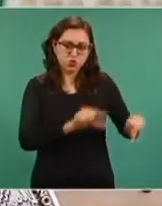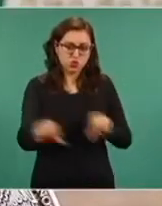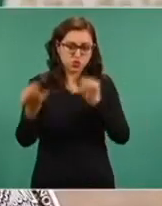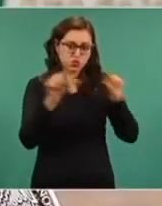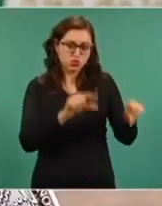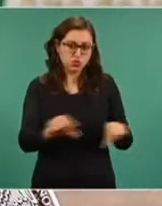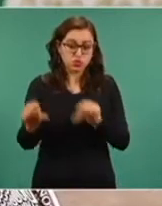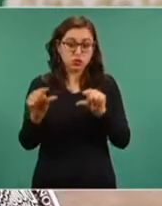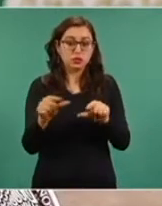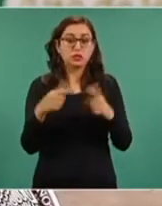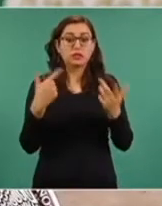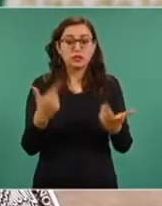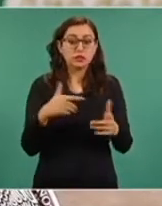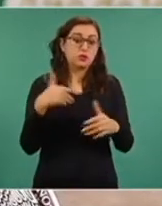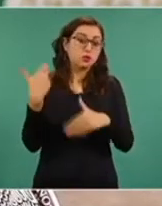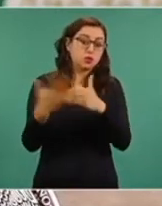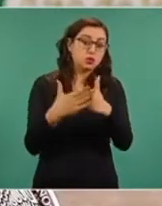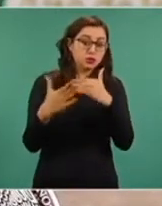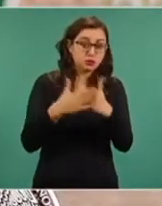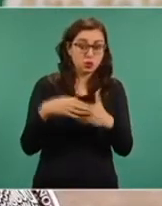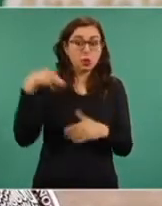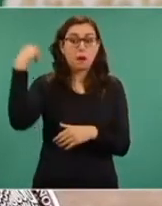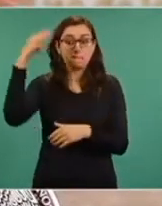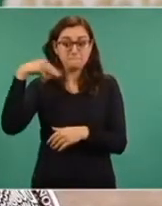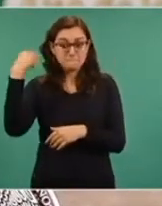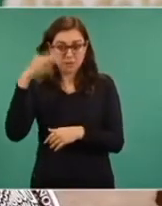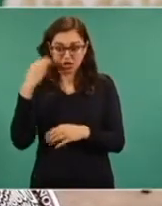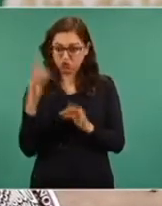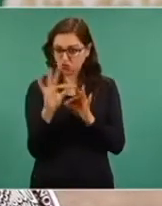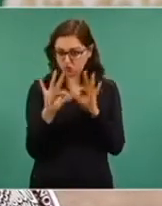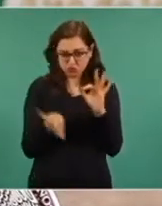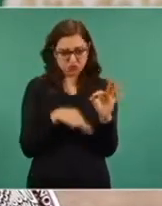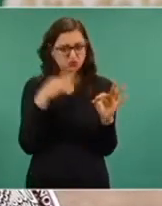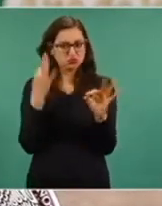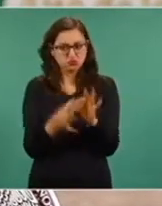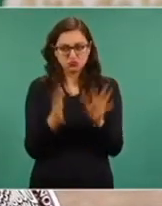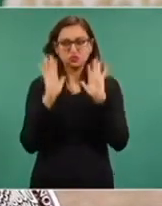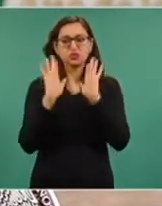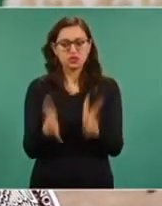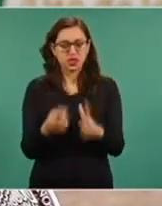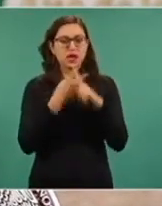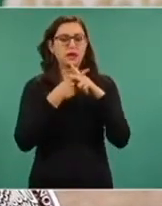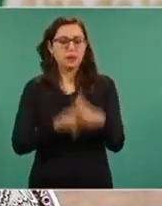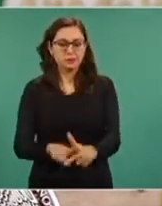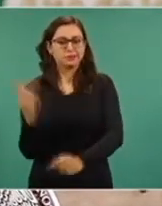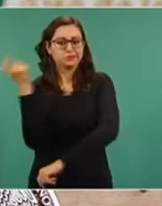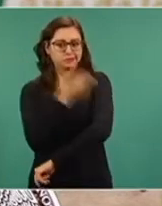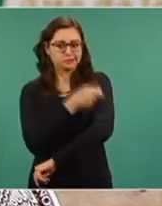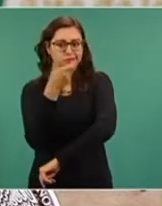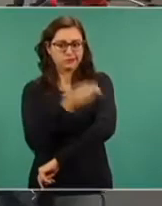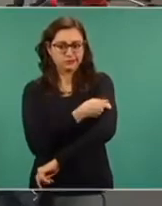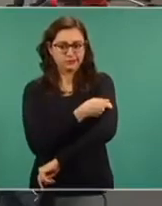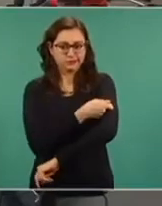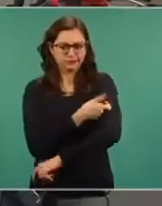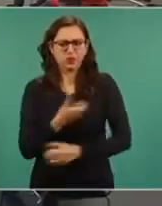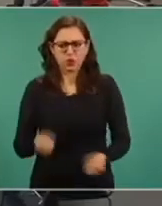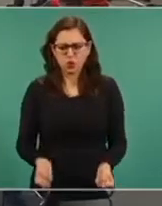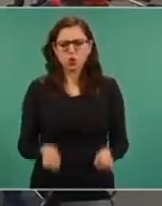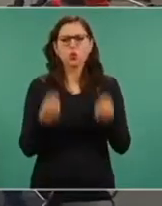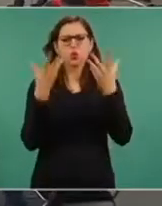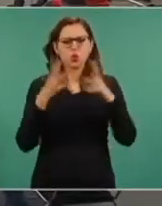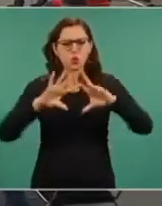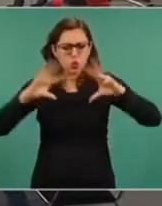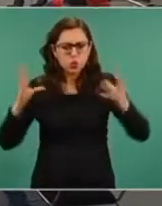que a finales del mes de marzo ya estará el producto listo para su uso en el público. En